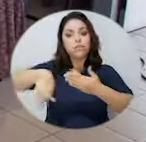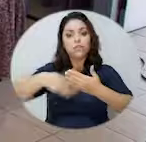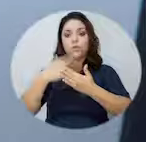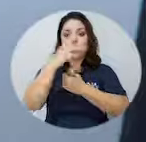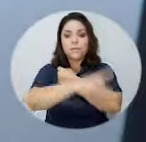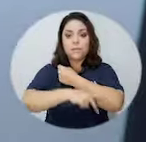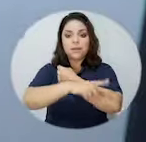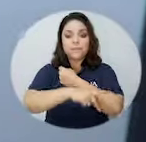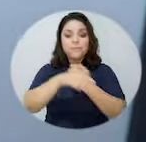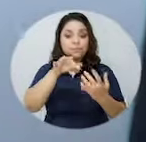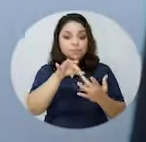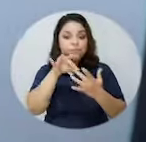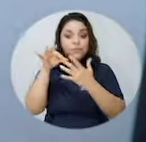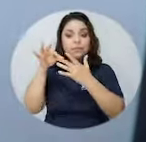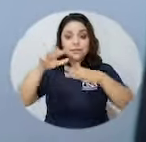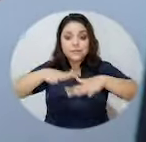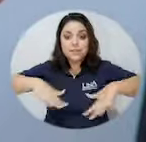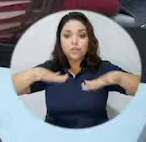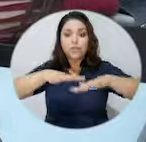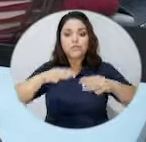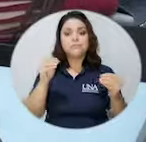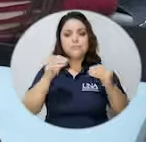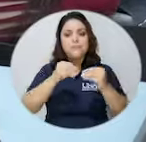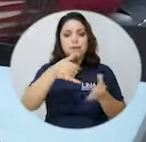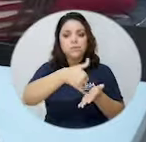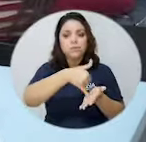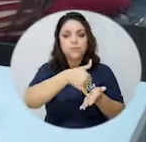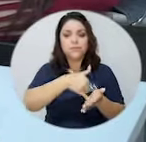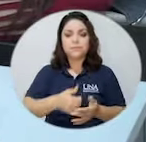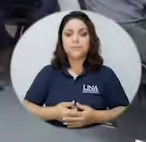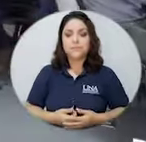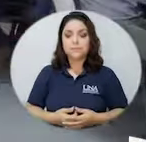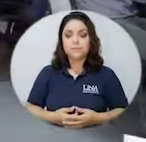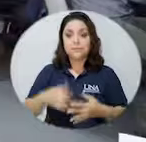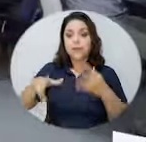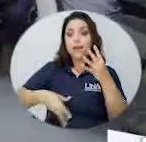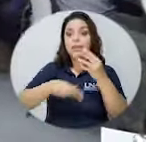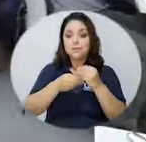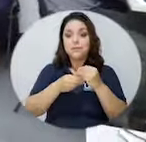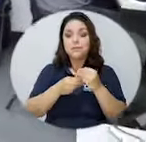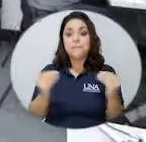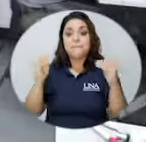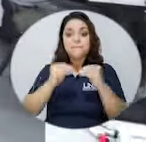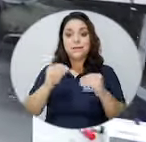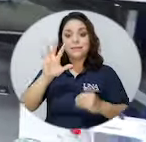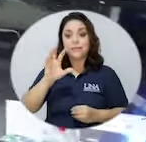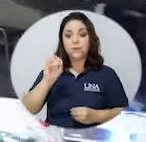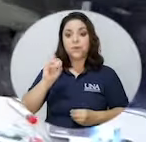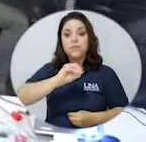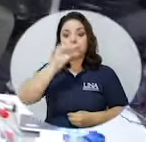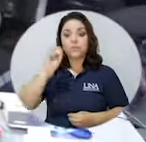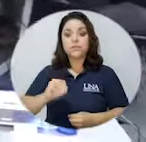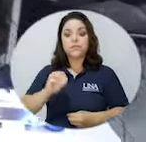en especial de los sectores más vulnerables. Además, más del 50% de la población